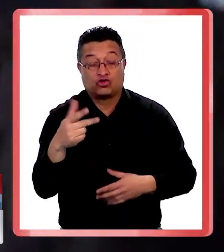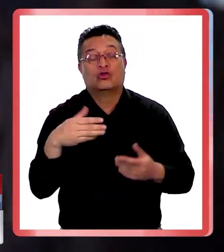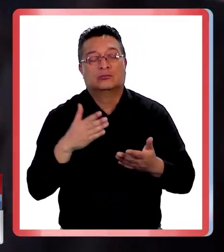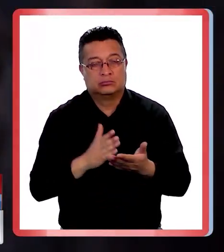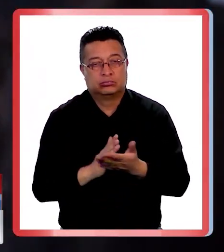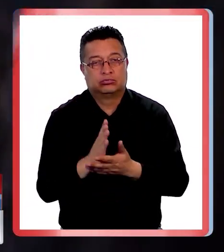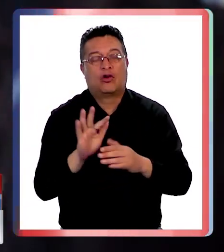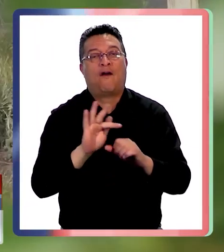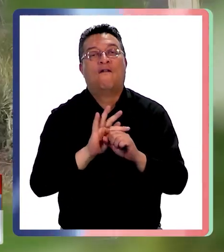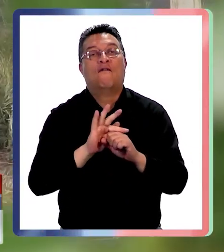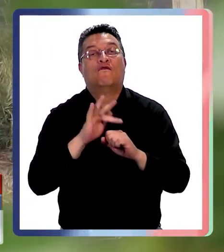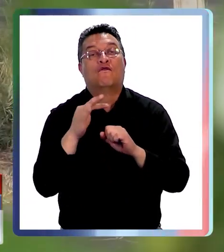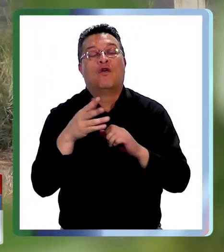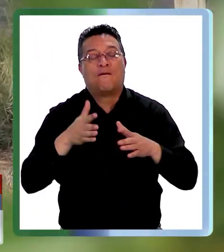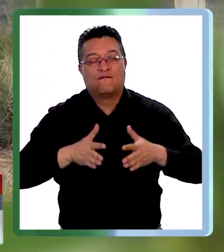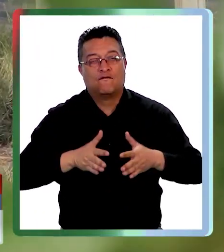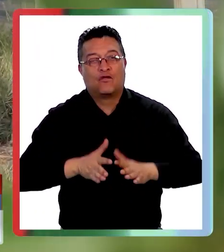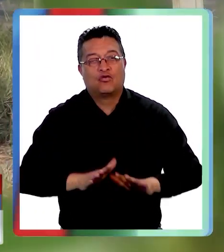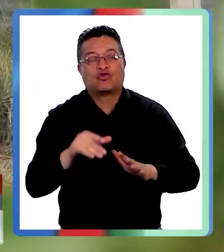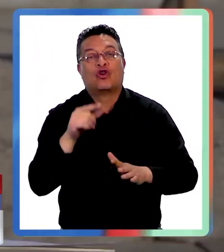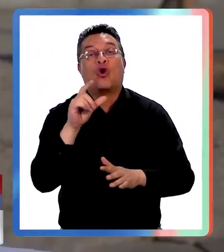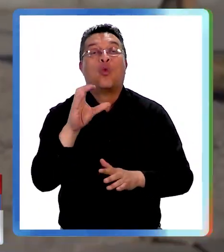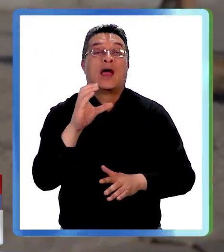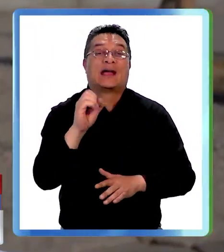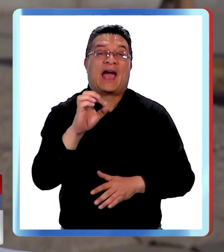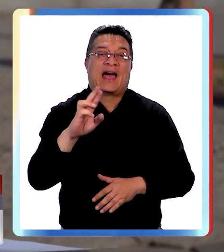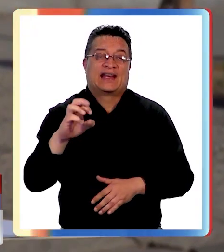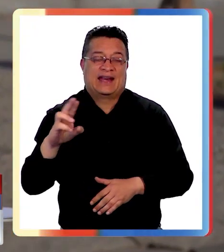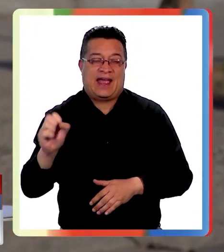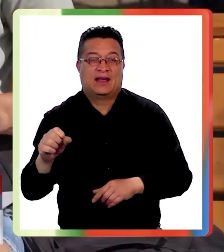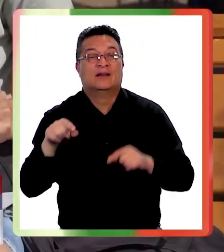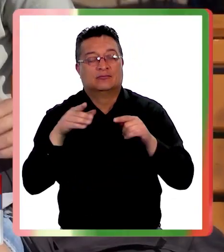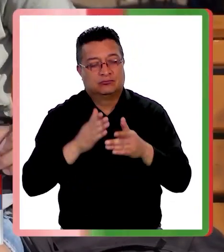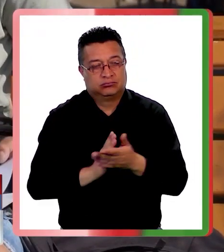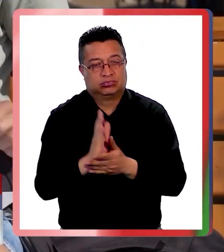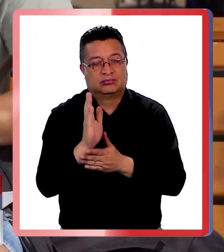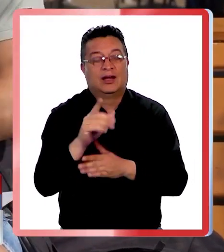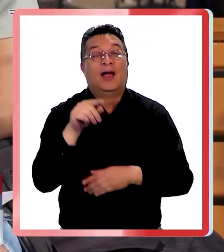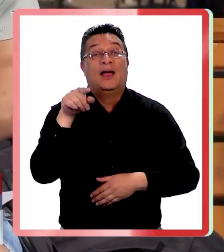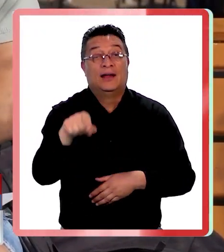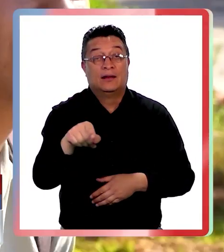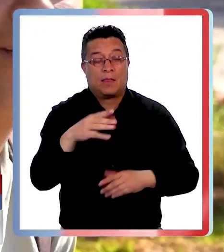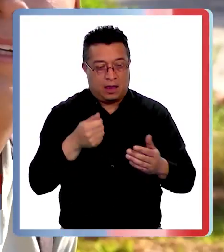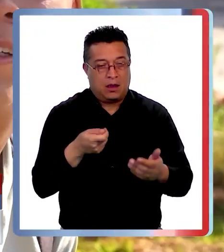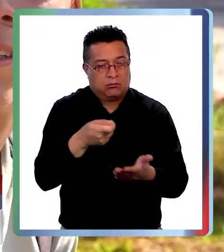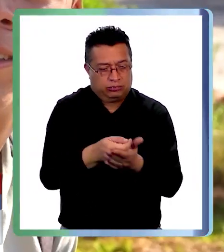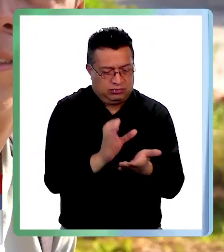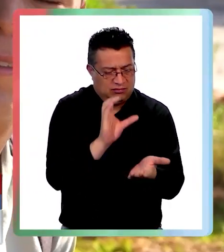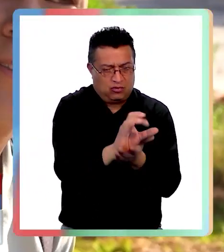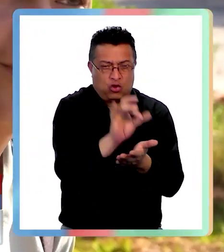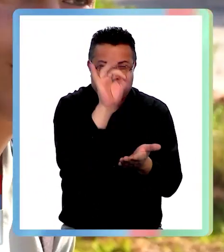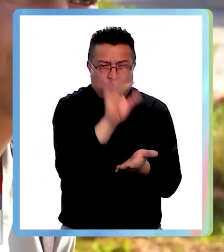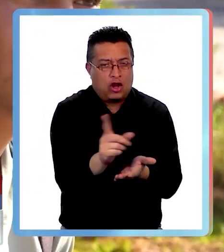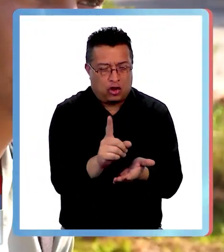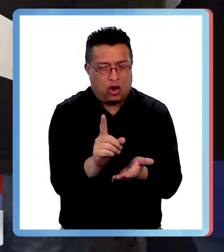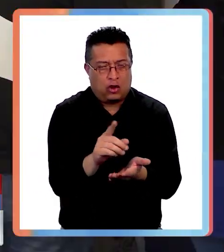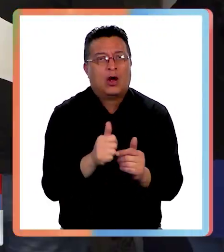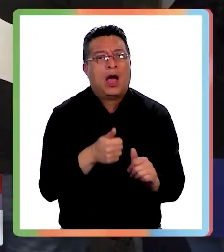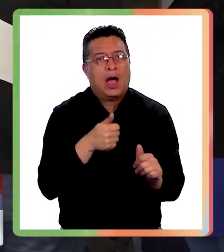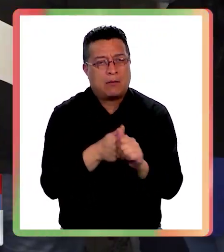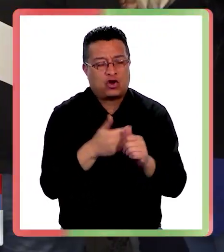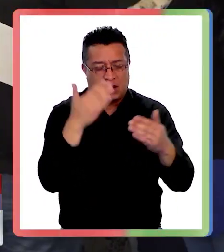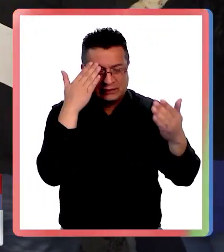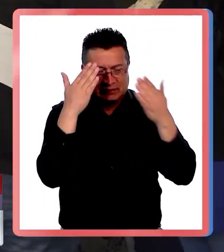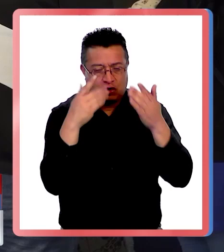colaboración con la Fundación Por Una Carrera. Esta beca no solamente es este apoyo económico, sino que más bien es mucho más profundo, es un apoyo